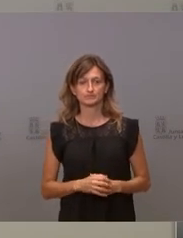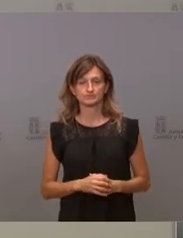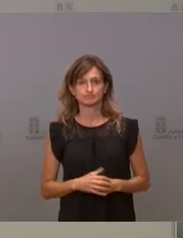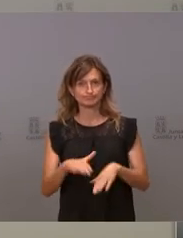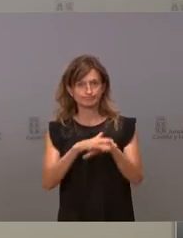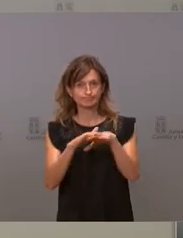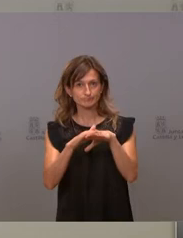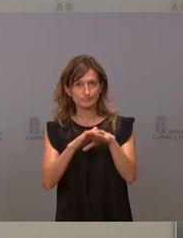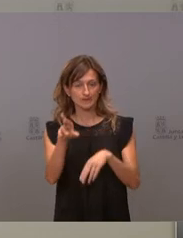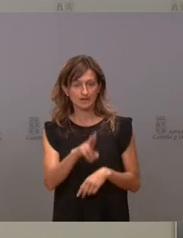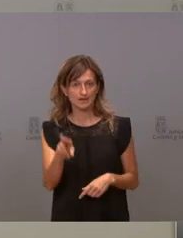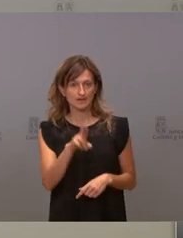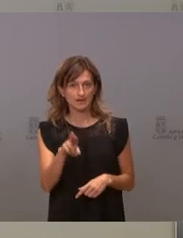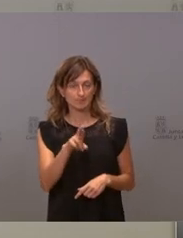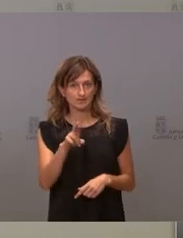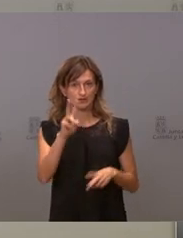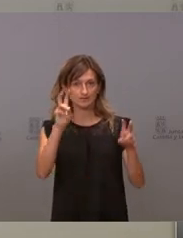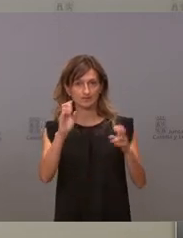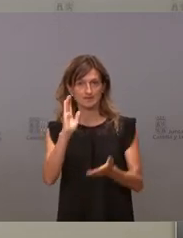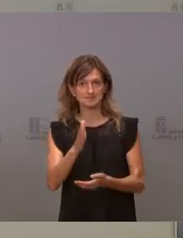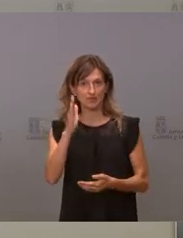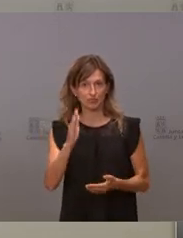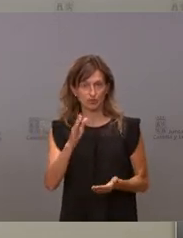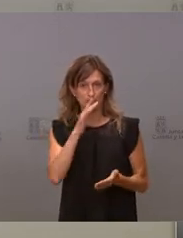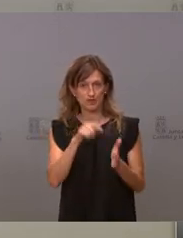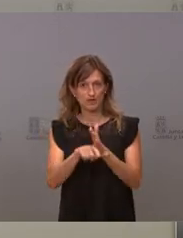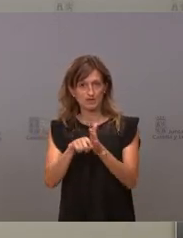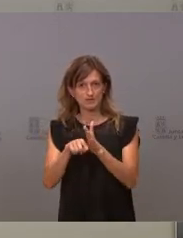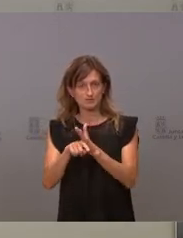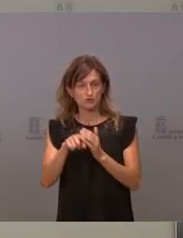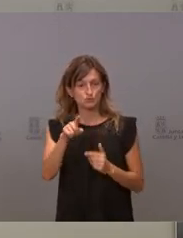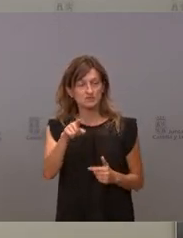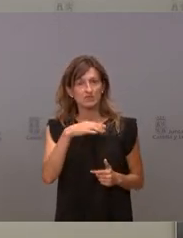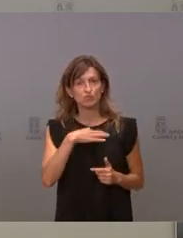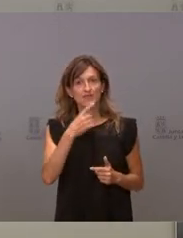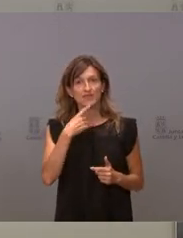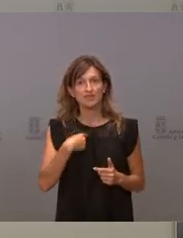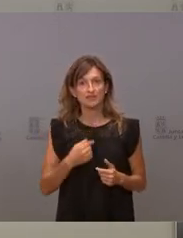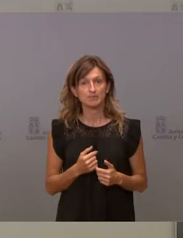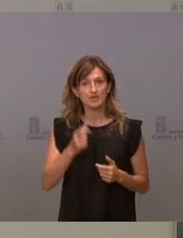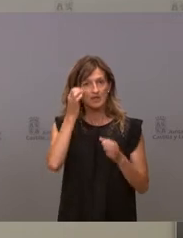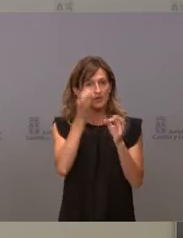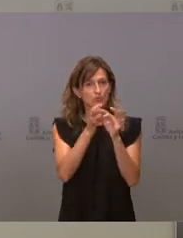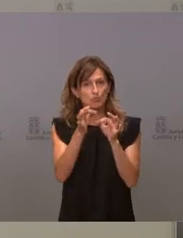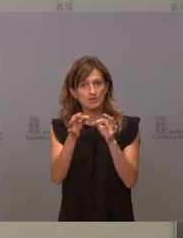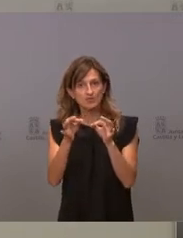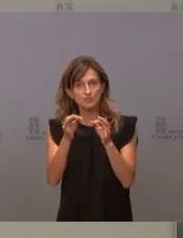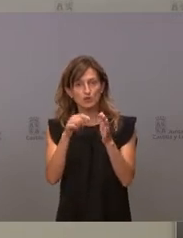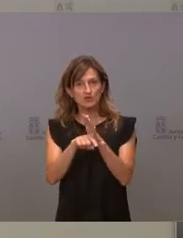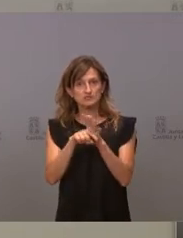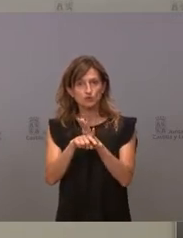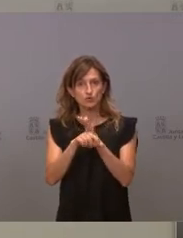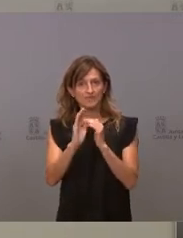Disculpe que insiste, al respecto de estas sanciones que comentaba que se están tramitando, no sé si puede decir qué municipios se están viendo